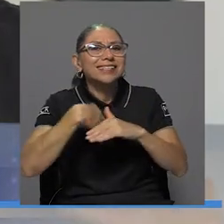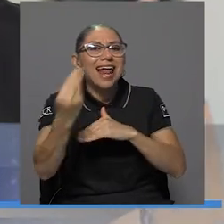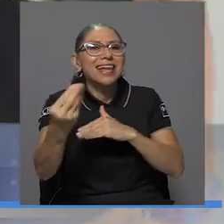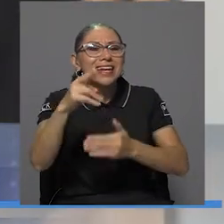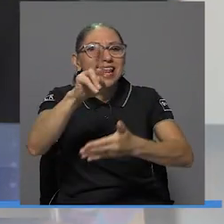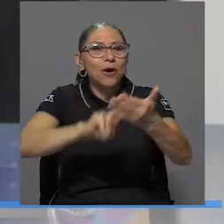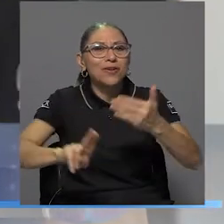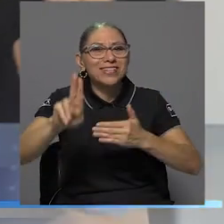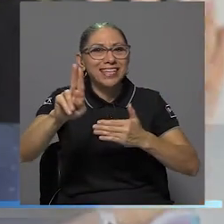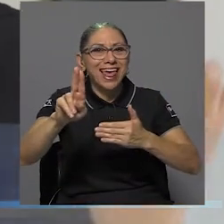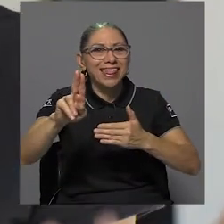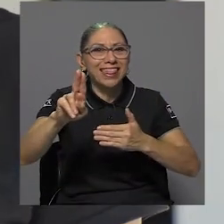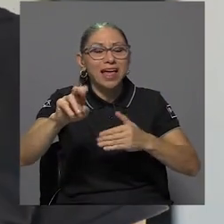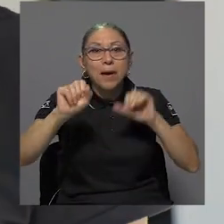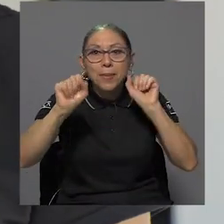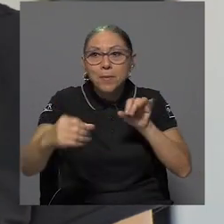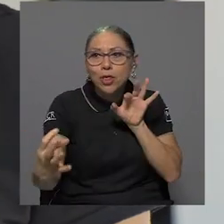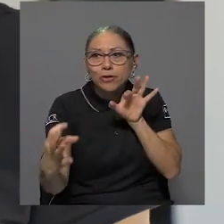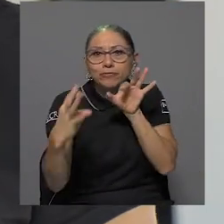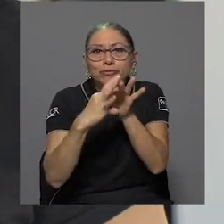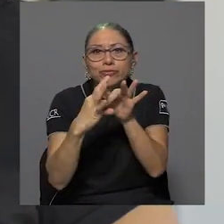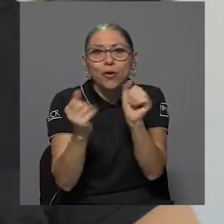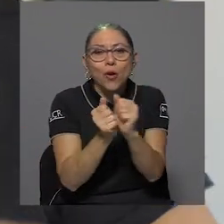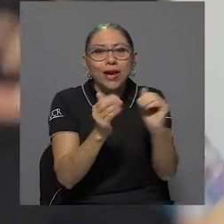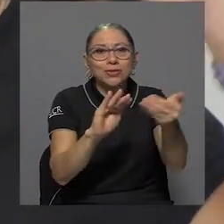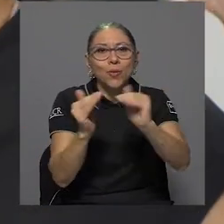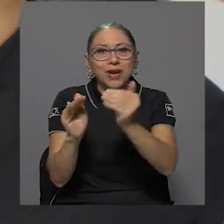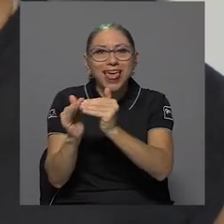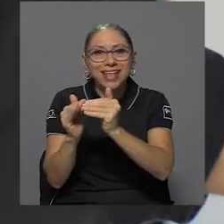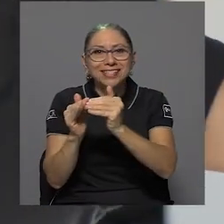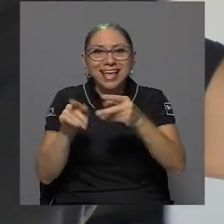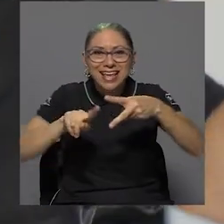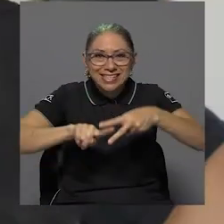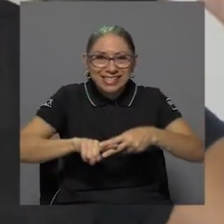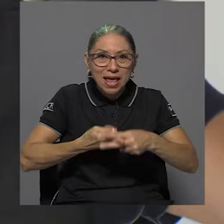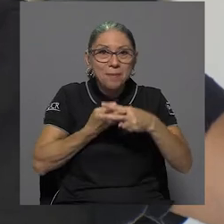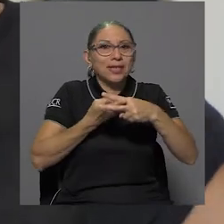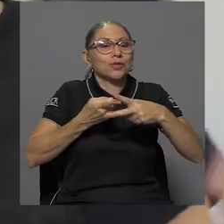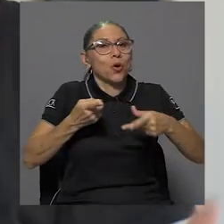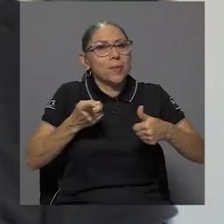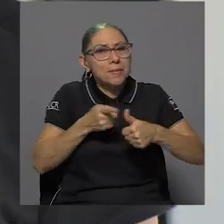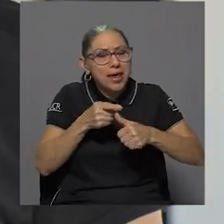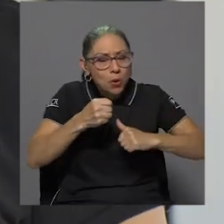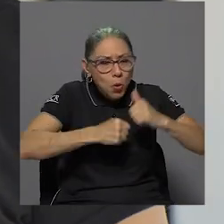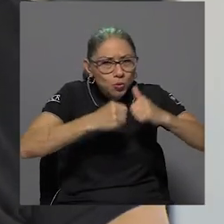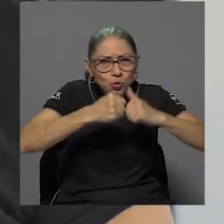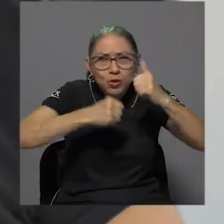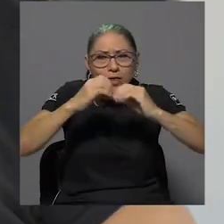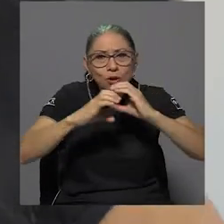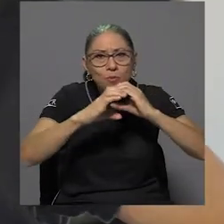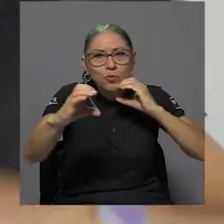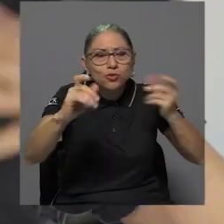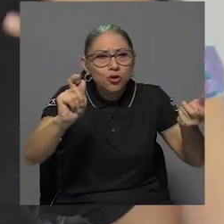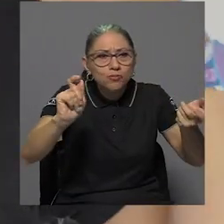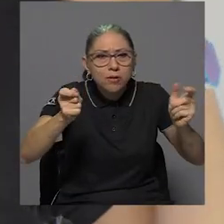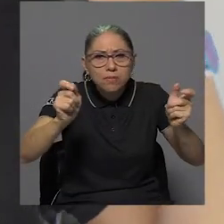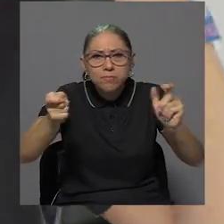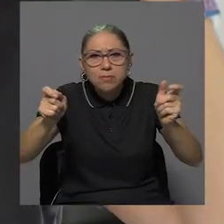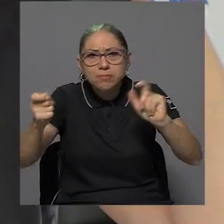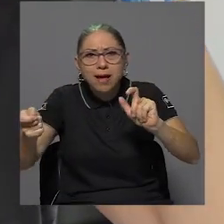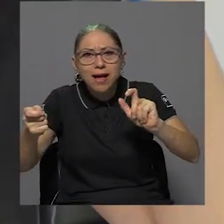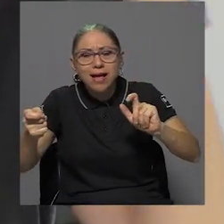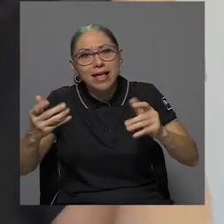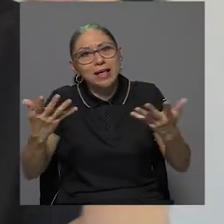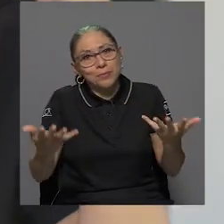nexo o esa cercanía con las comunidades. Entonces, se empezó construyendo el bus y haciéndole todos los cambios. Sin embargo, es algo que,